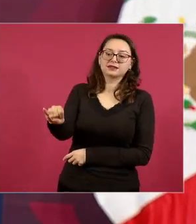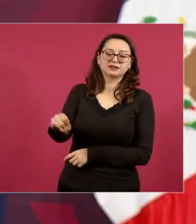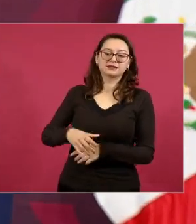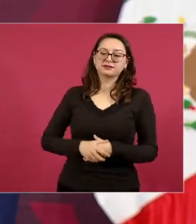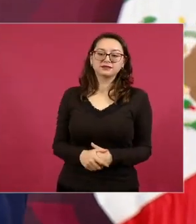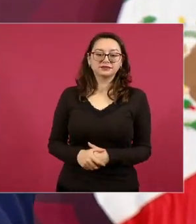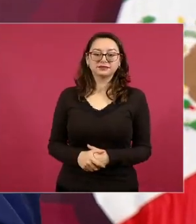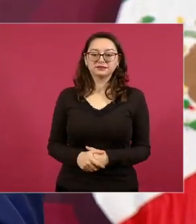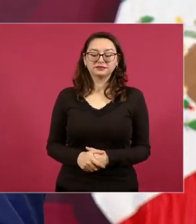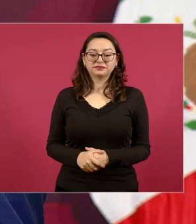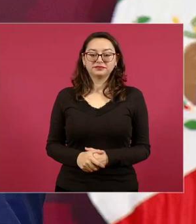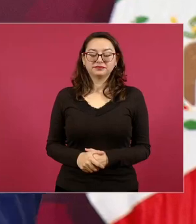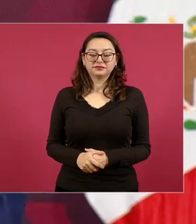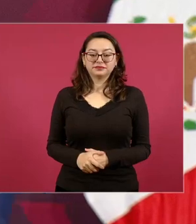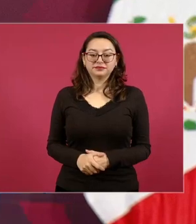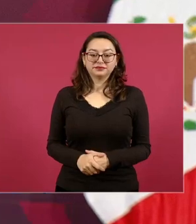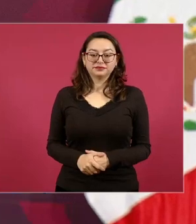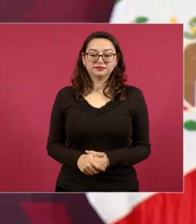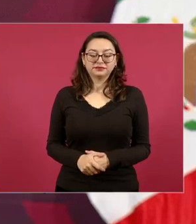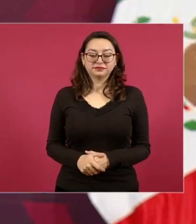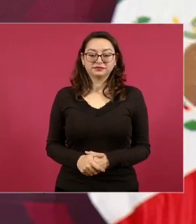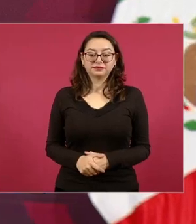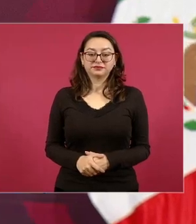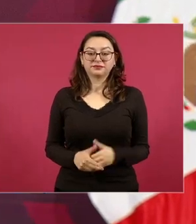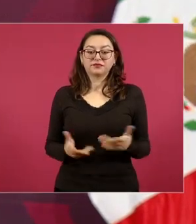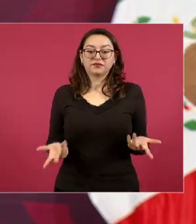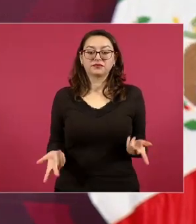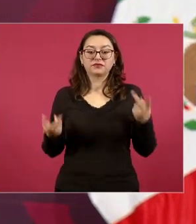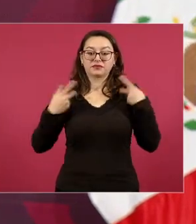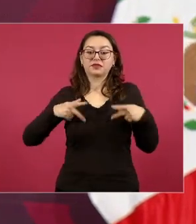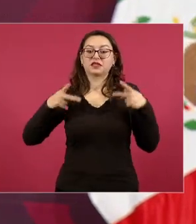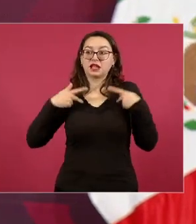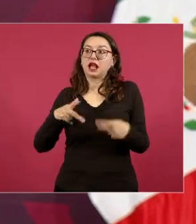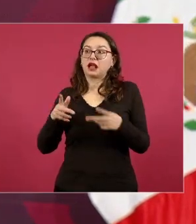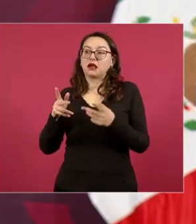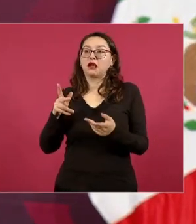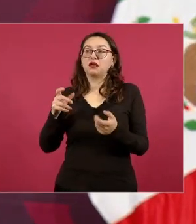para nada su respetabilidad